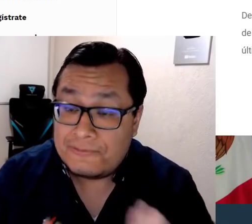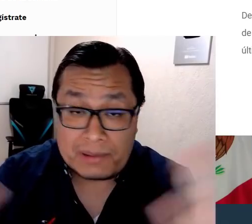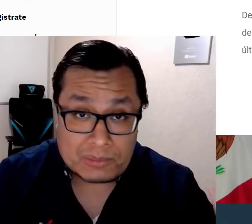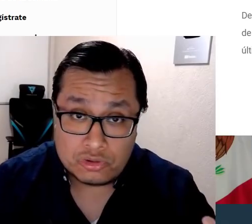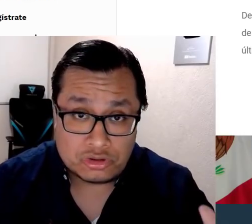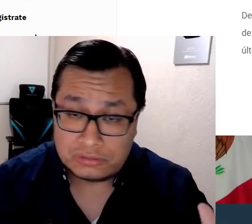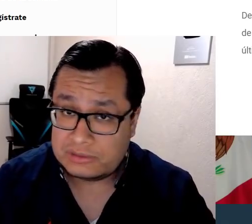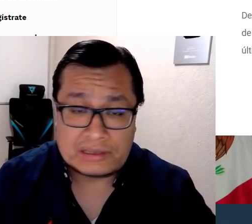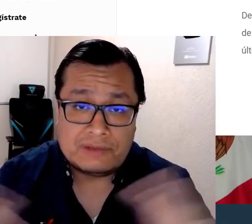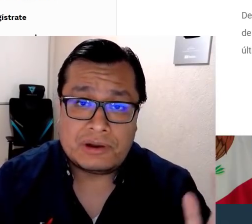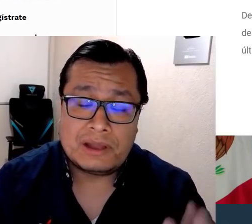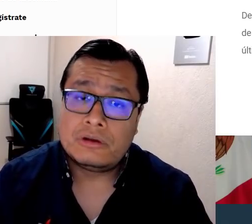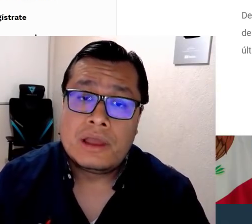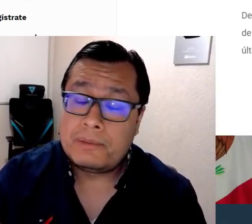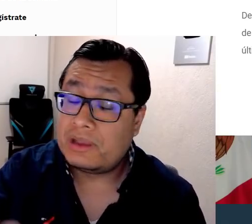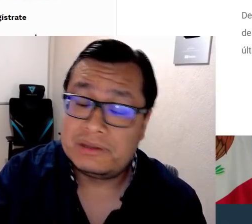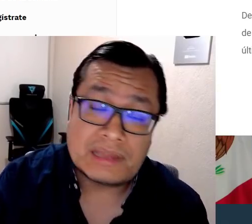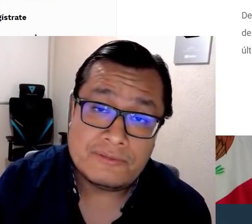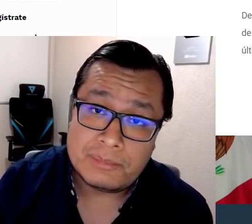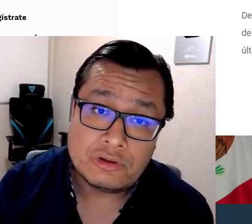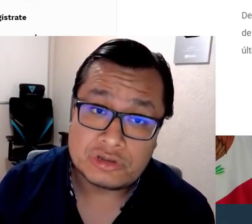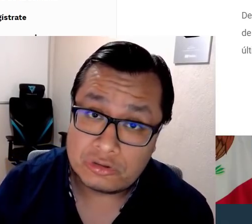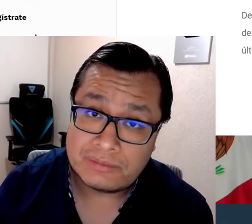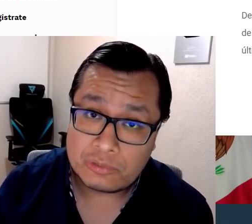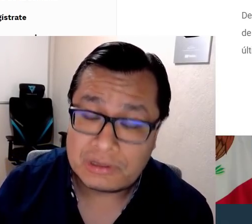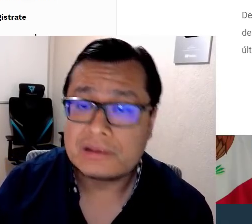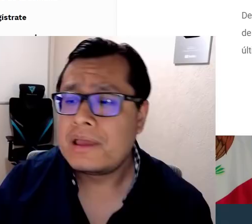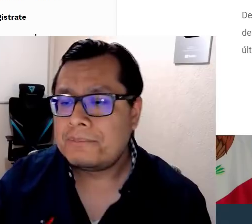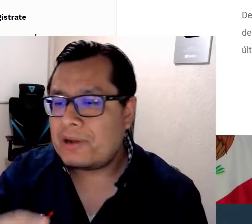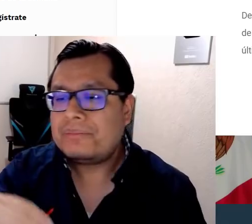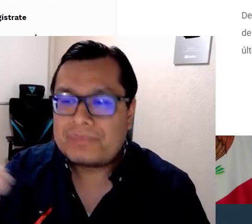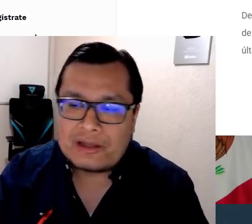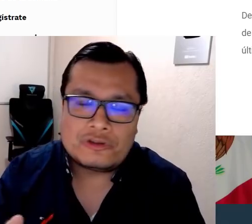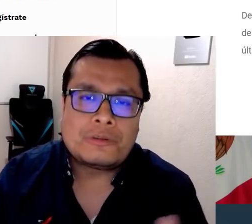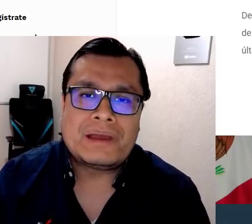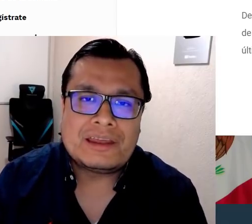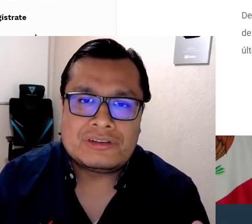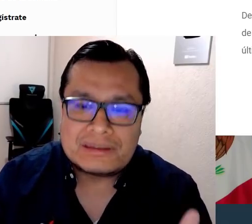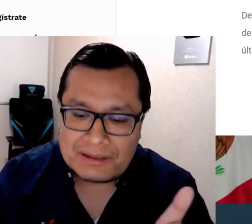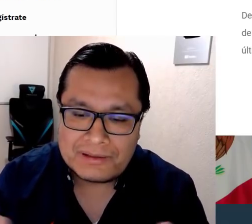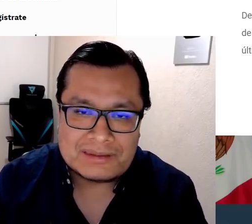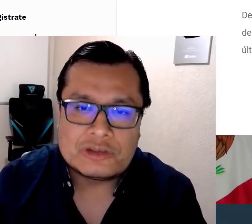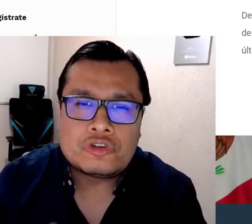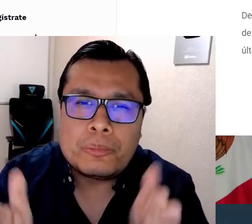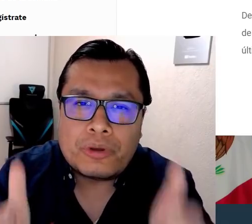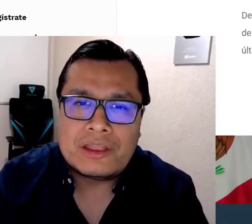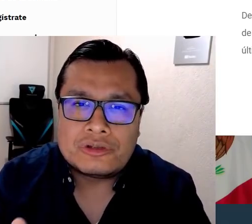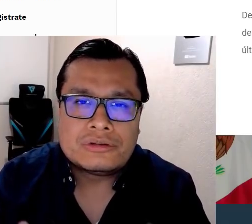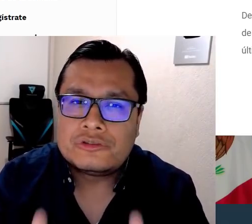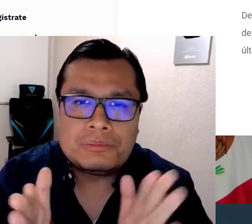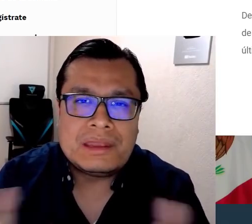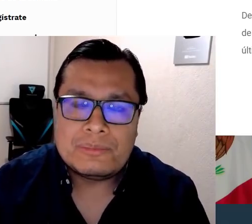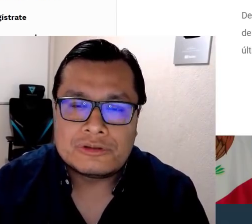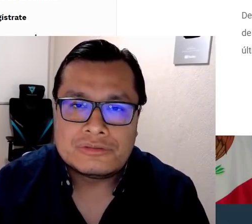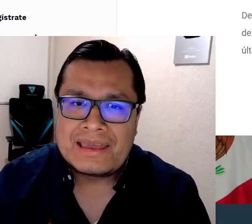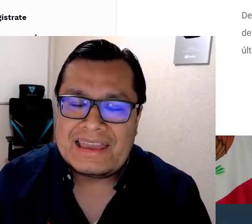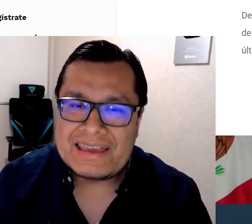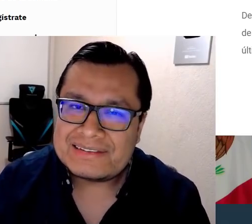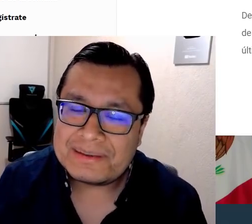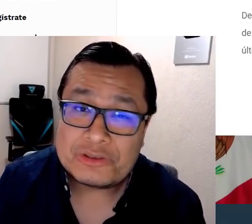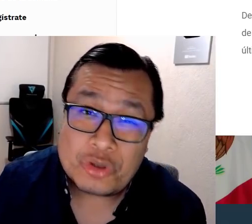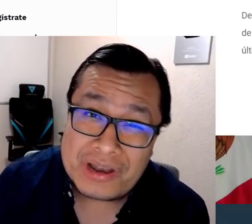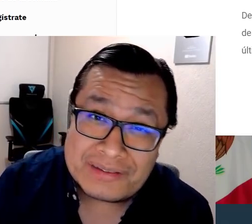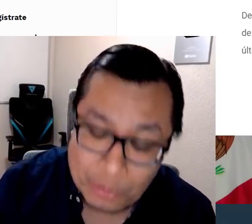Sí se enferman muchos, se están enfermando, pero también se están enfermando los que no se vacunan. Pero los compañeros que están falleciendo son poquitos, son mínimos.